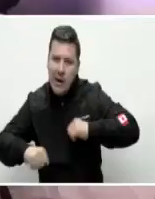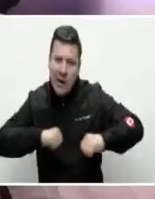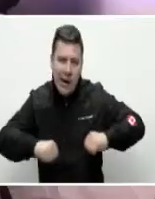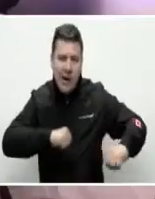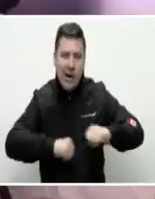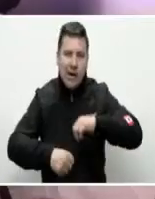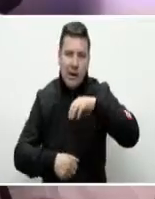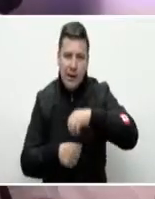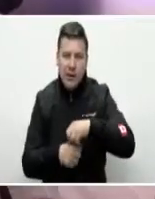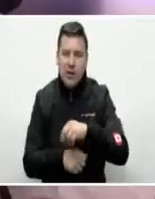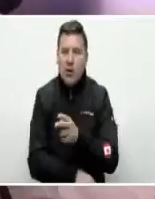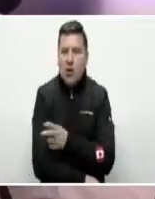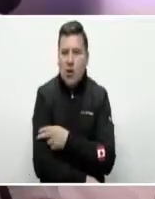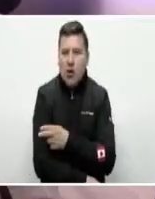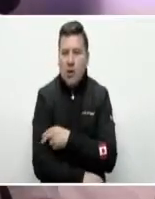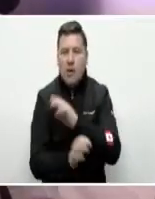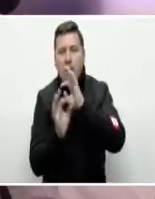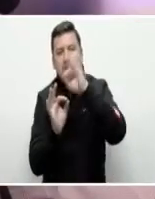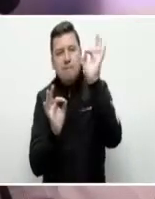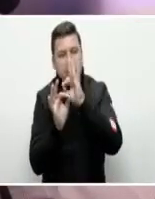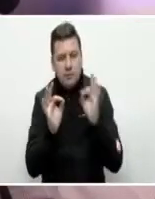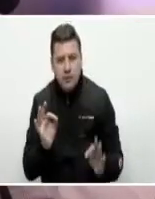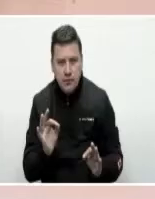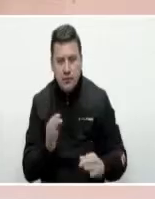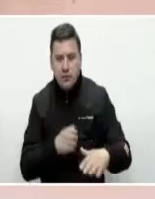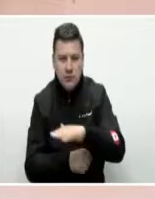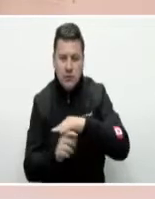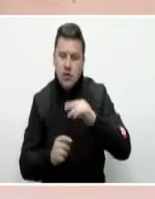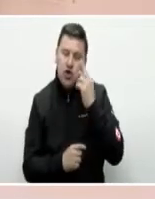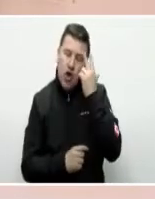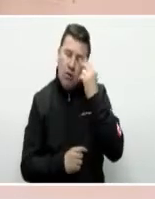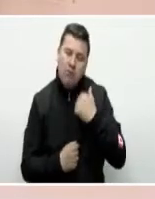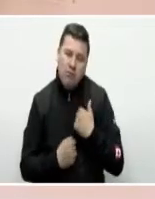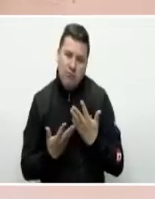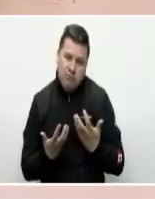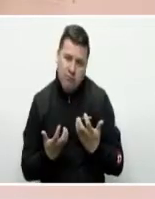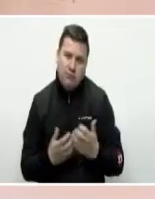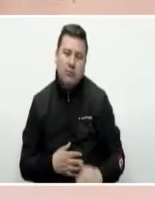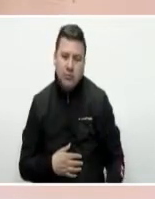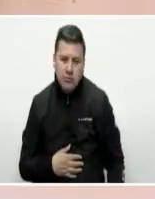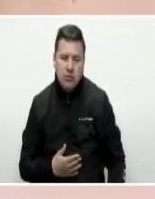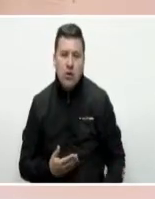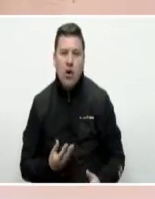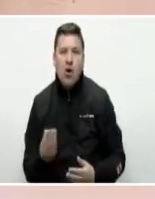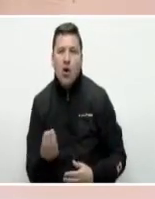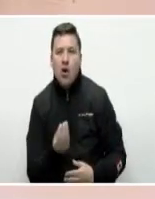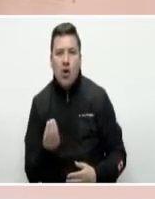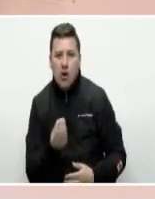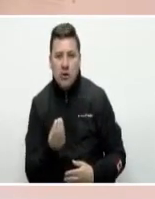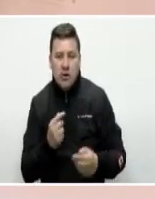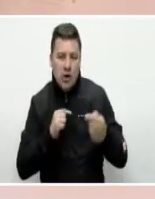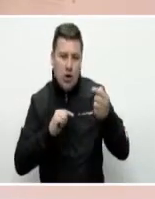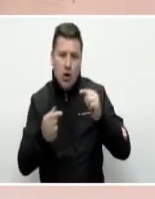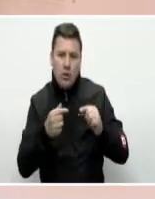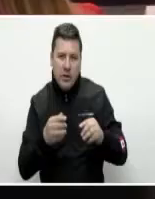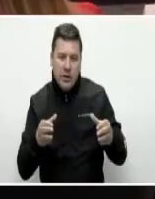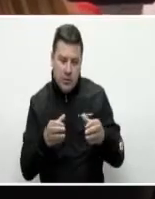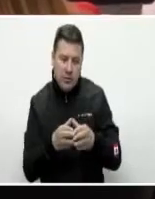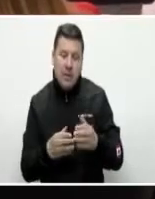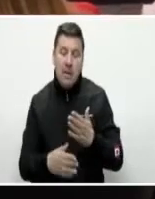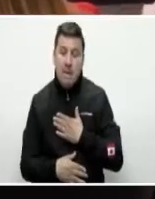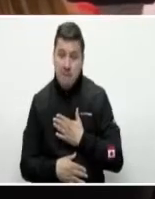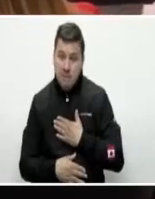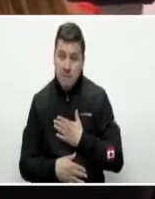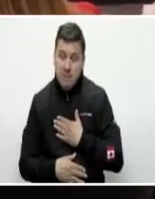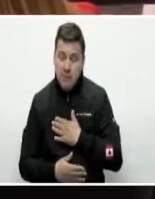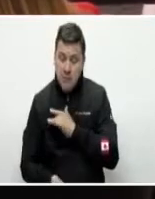en esos comités regionales de competitividad y obviamente yo tengo asiento en el Consejo Nacional también de competitividad, pero mi